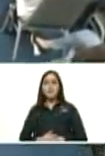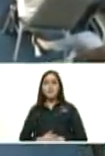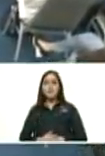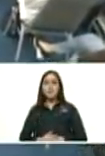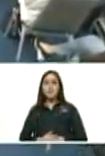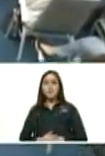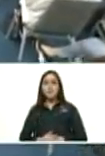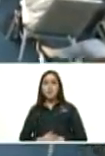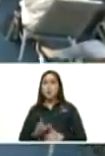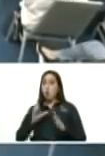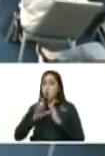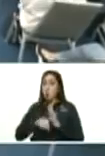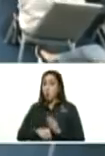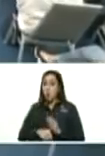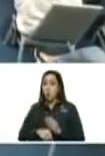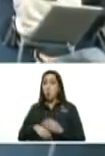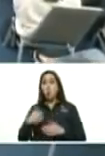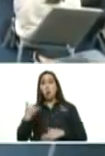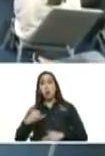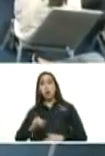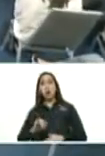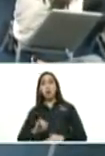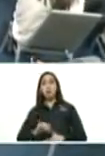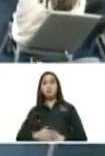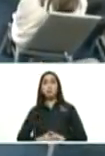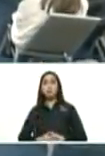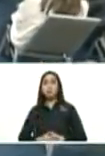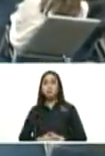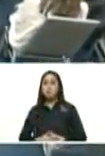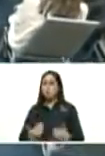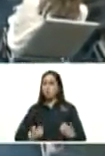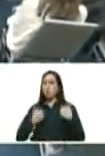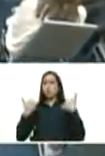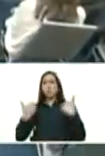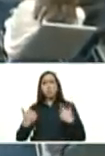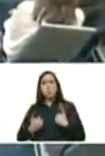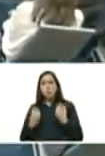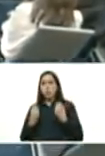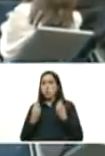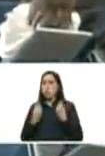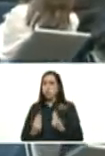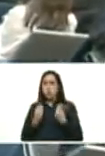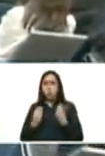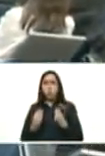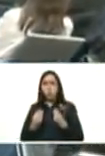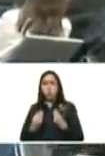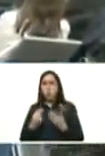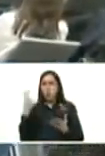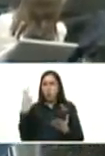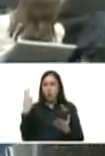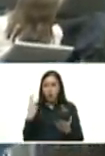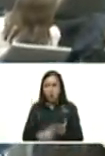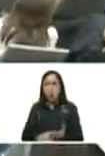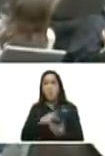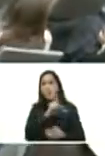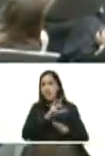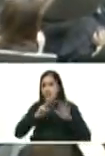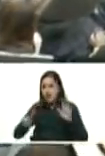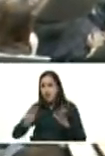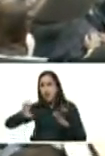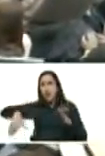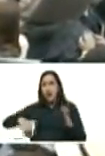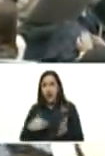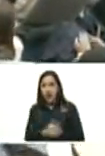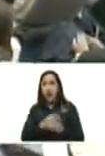luego tuvimos esa crisis dura entre los años 2017 18